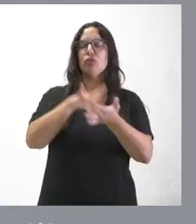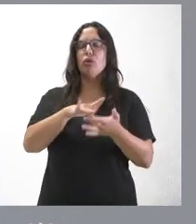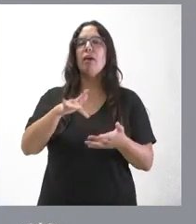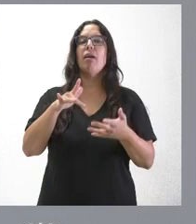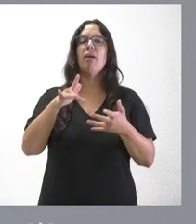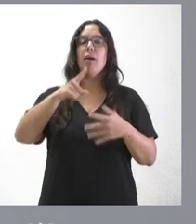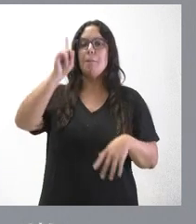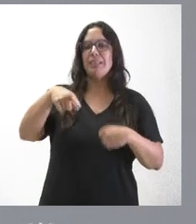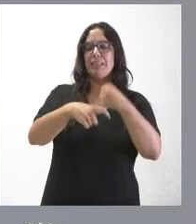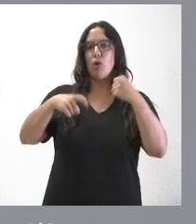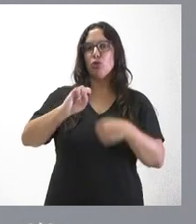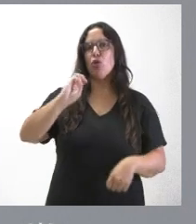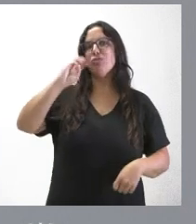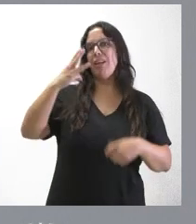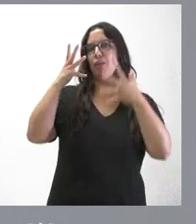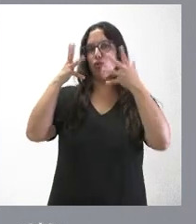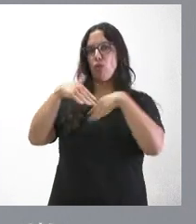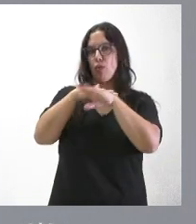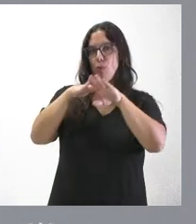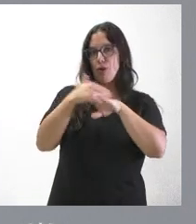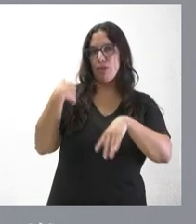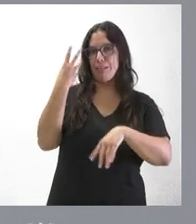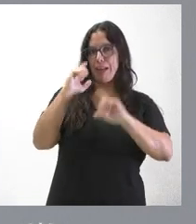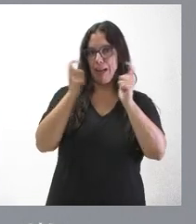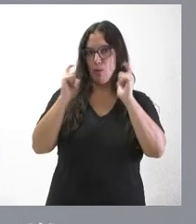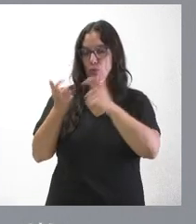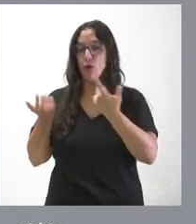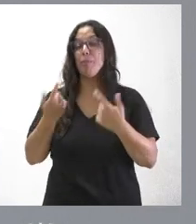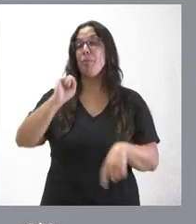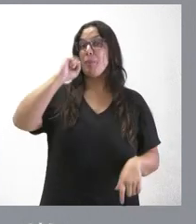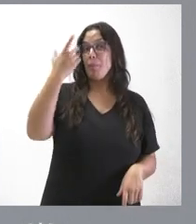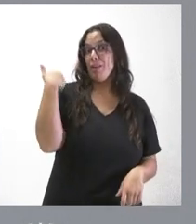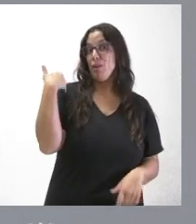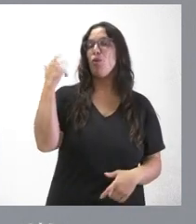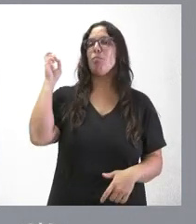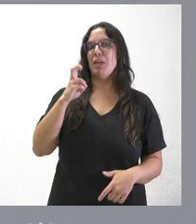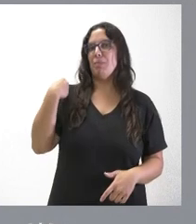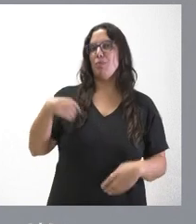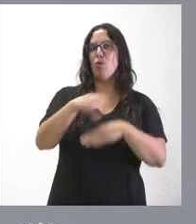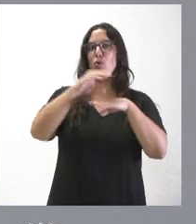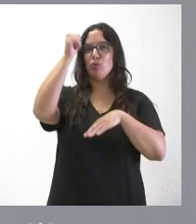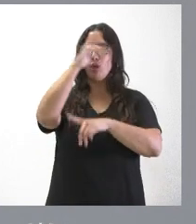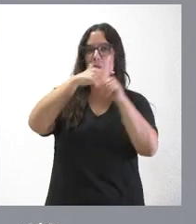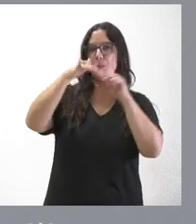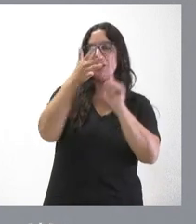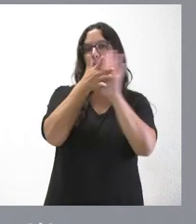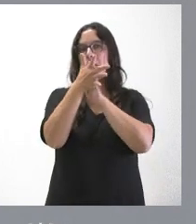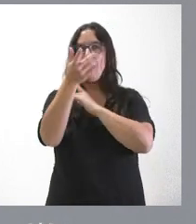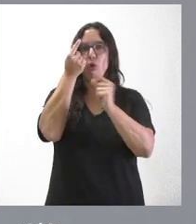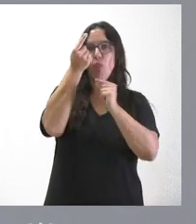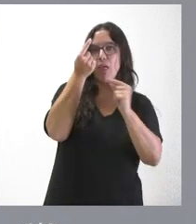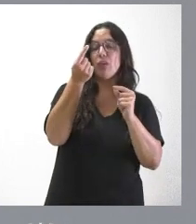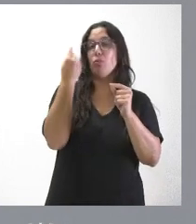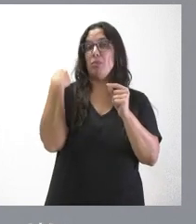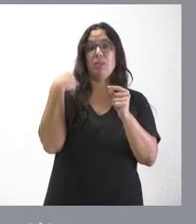consejero de Medio Ambiente compareció en esta misma mesa, dio algunos datos. A ellos me